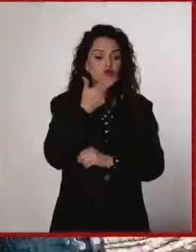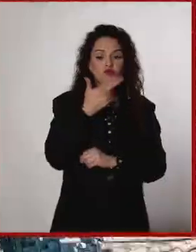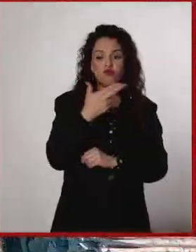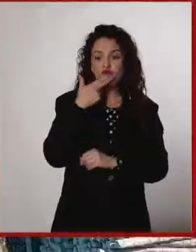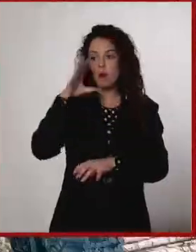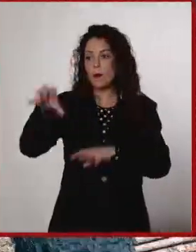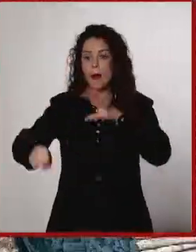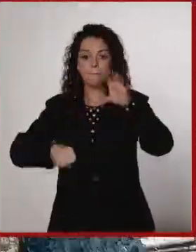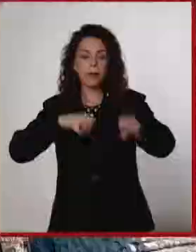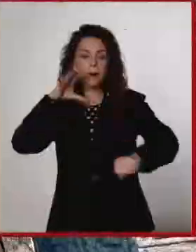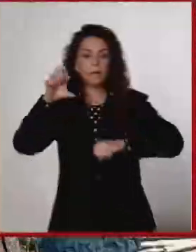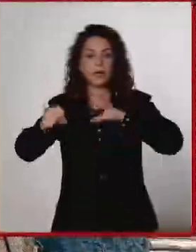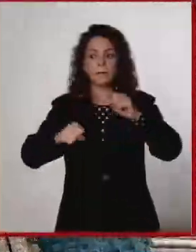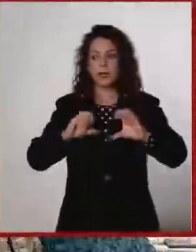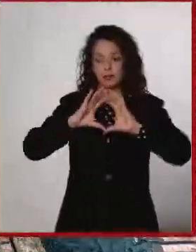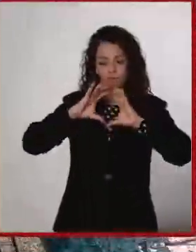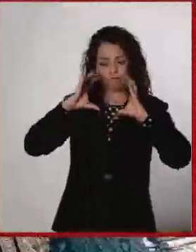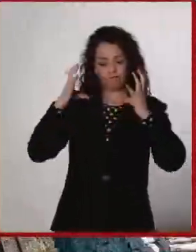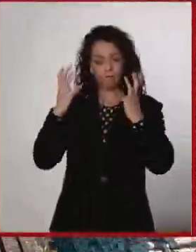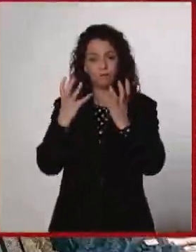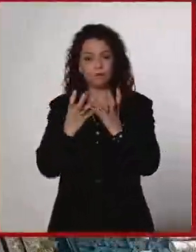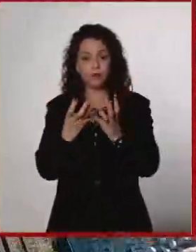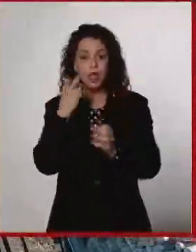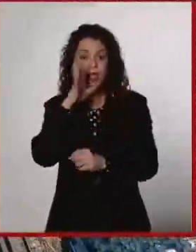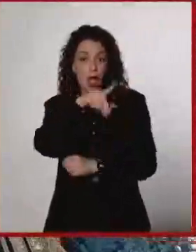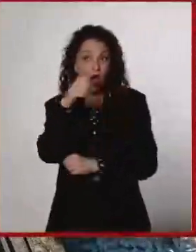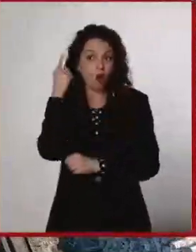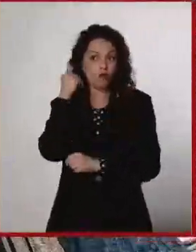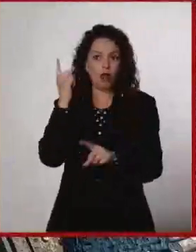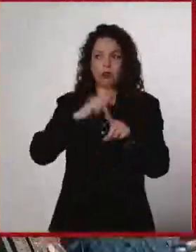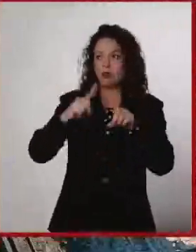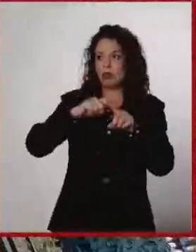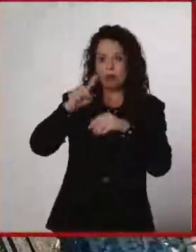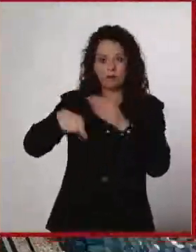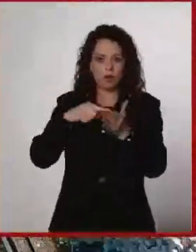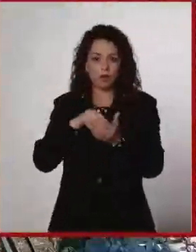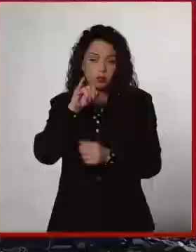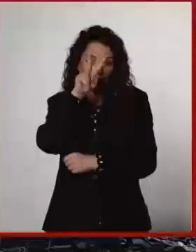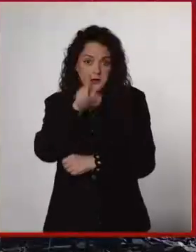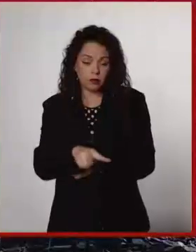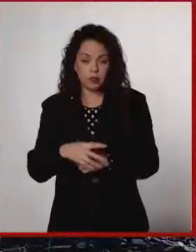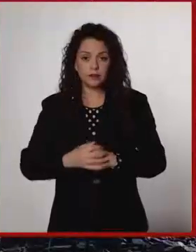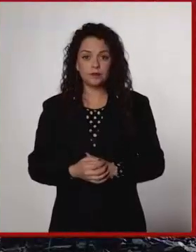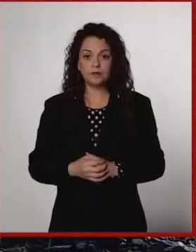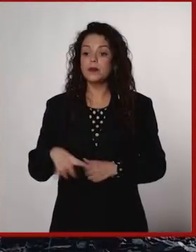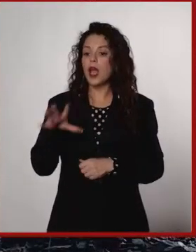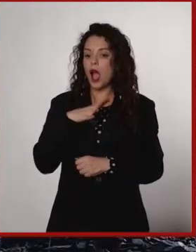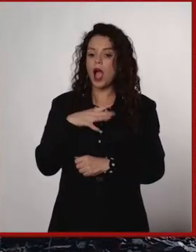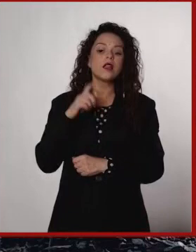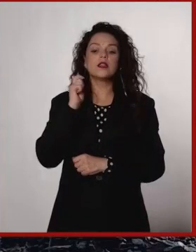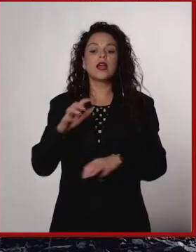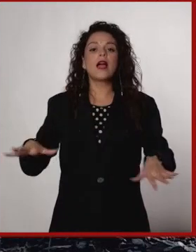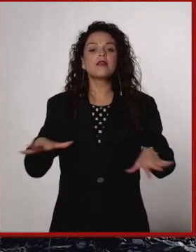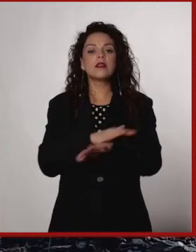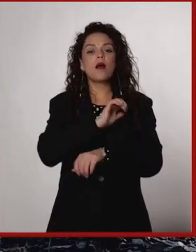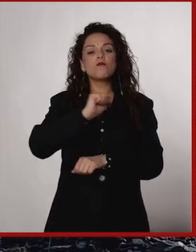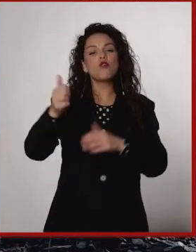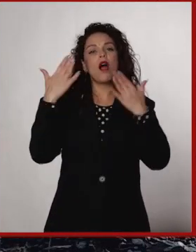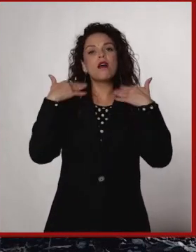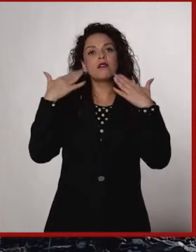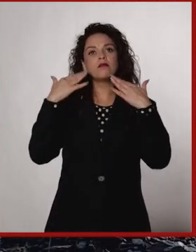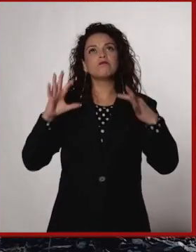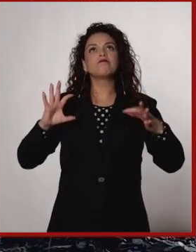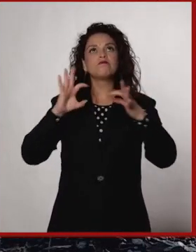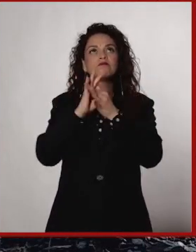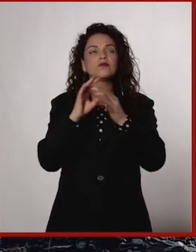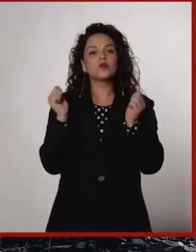planeta, ¿no? Digo, creo que esto es algo que ya escuchamos por todas partes. Y pues sí, tenemos el efecto de